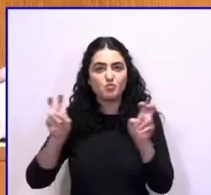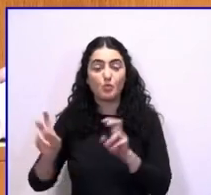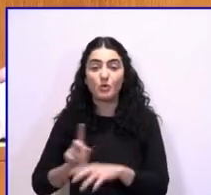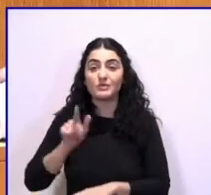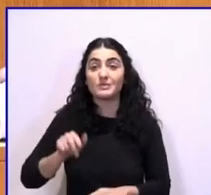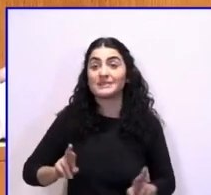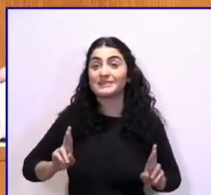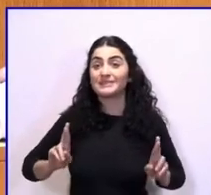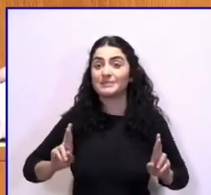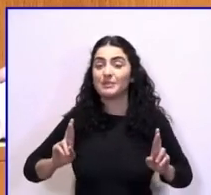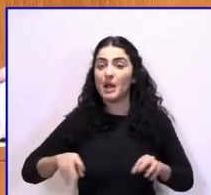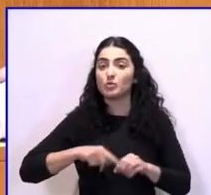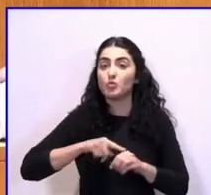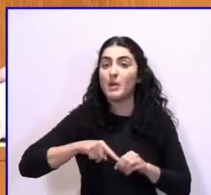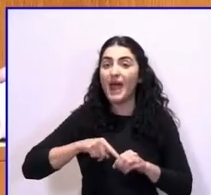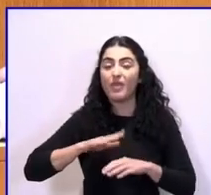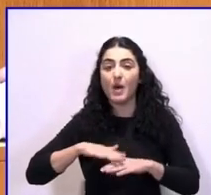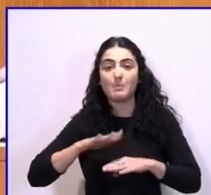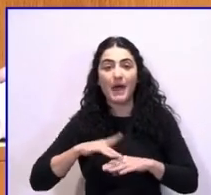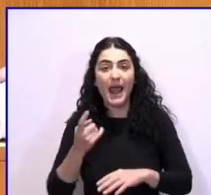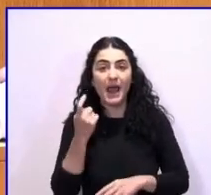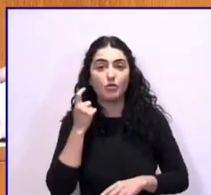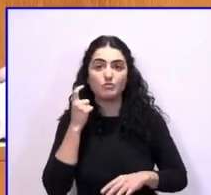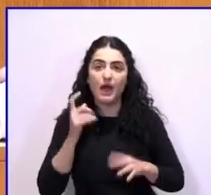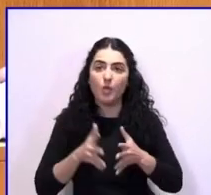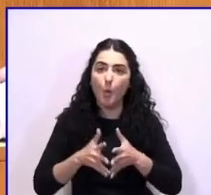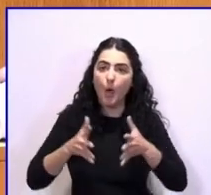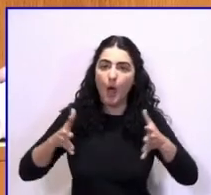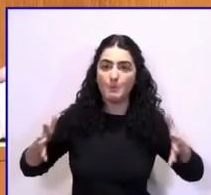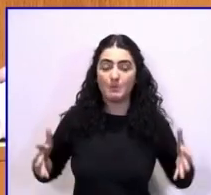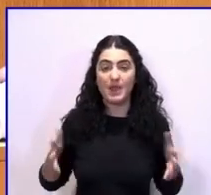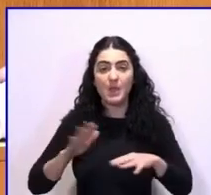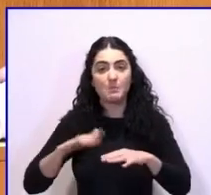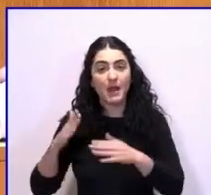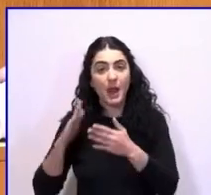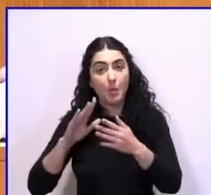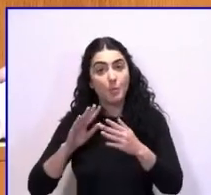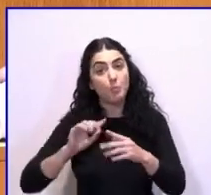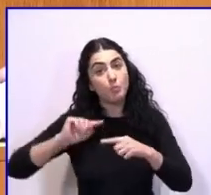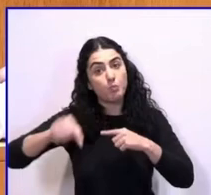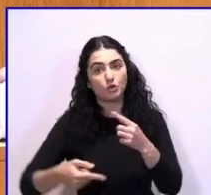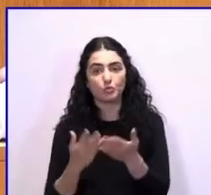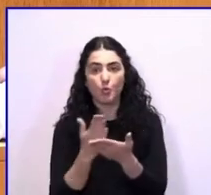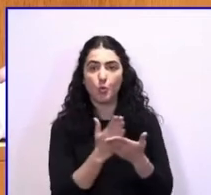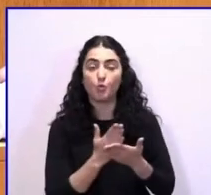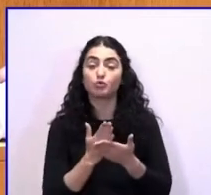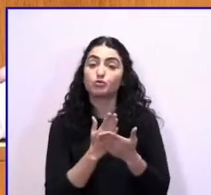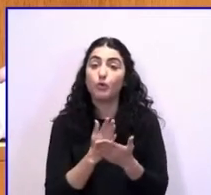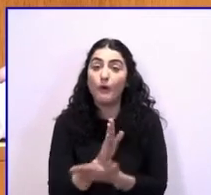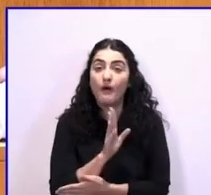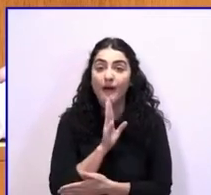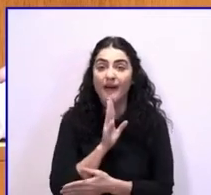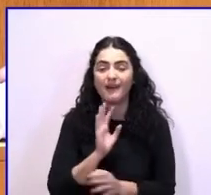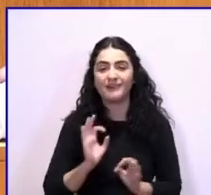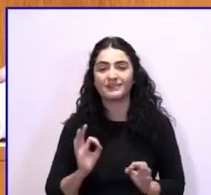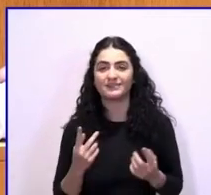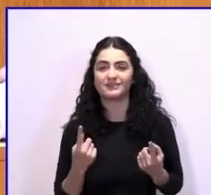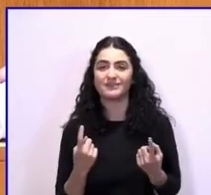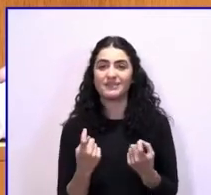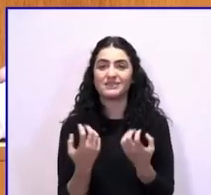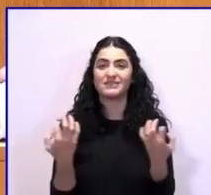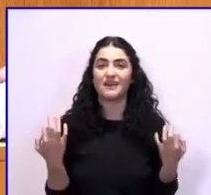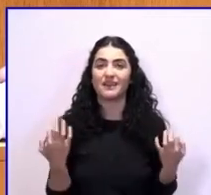amplíen las plazas para el alumnado de formación profesional para el próximo curso y esto va a necesitar